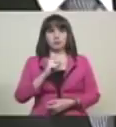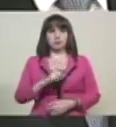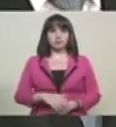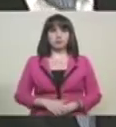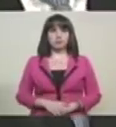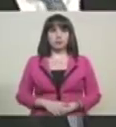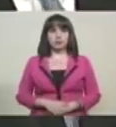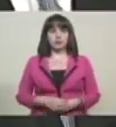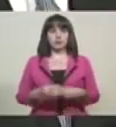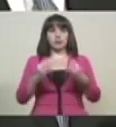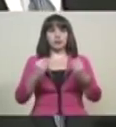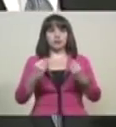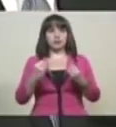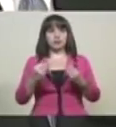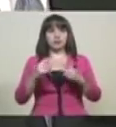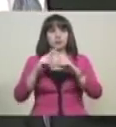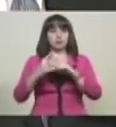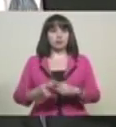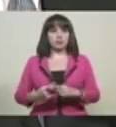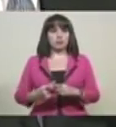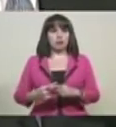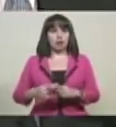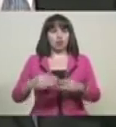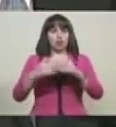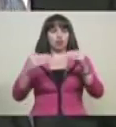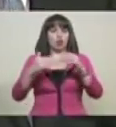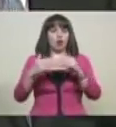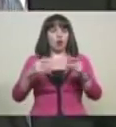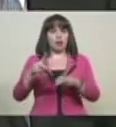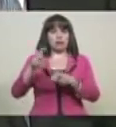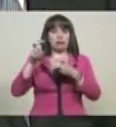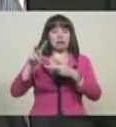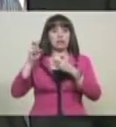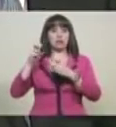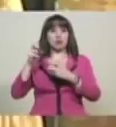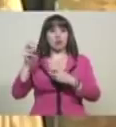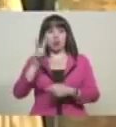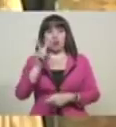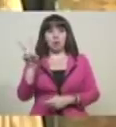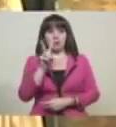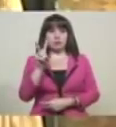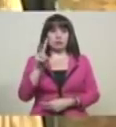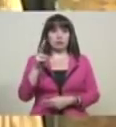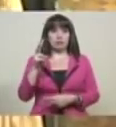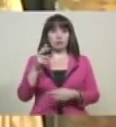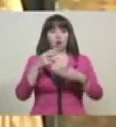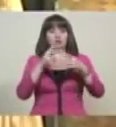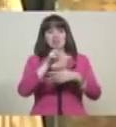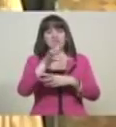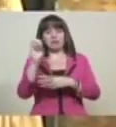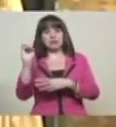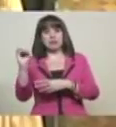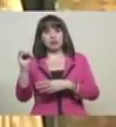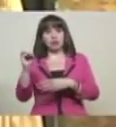Si calculáramos en dólares el ingreso de los venezolanos, pasamos de 300 dólares